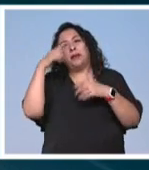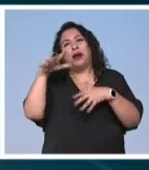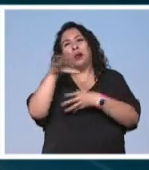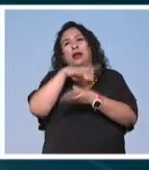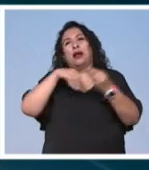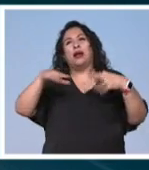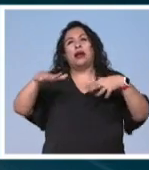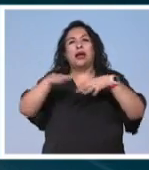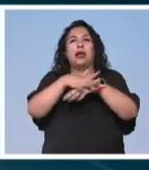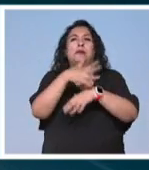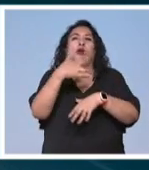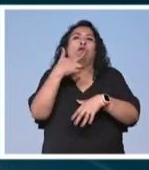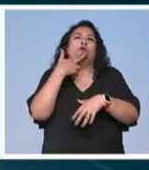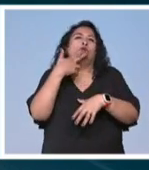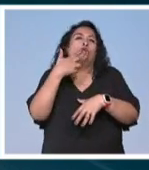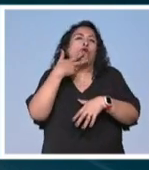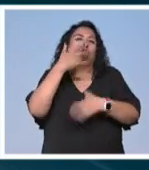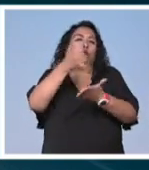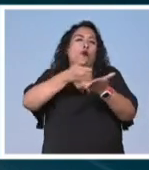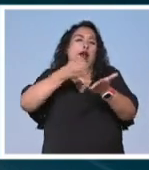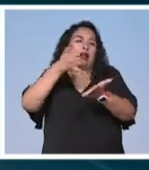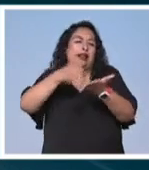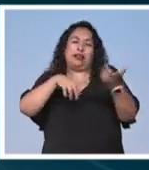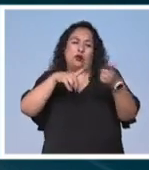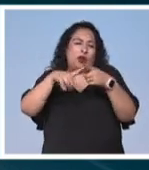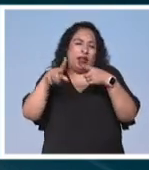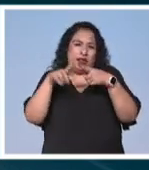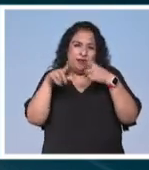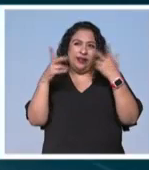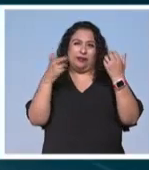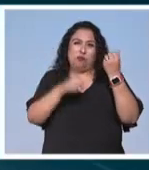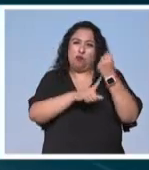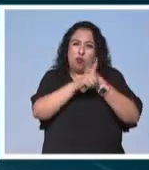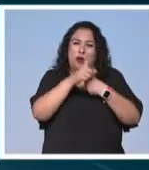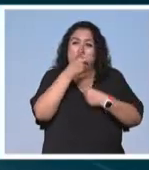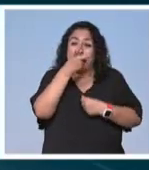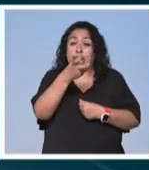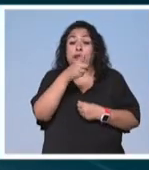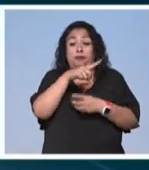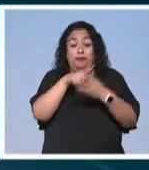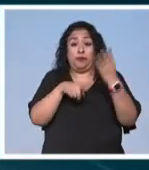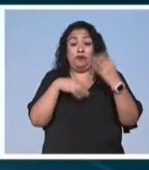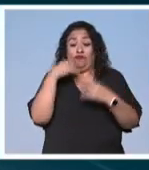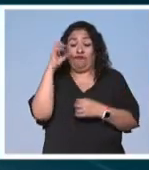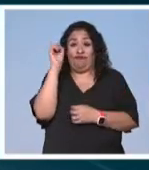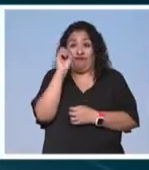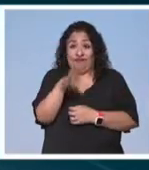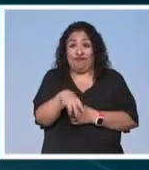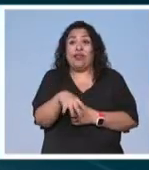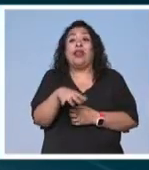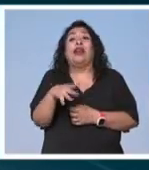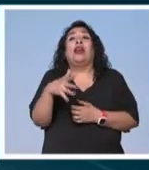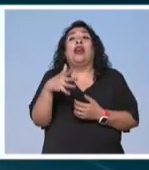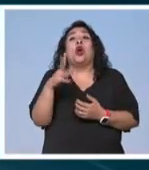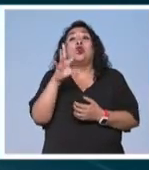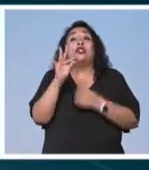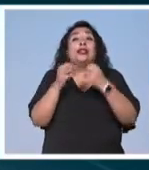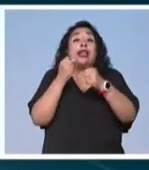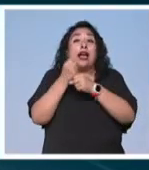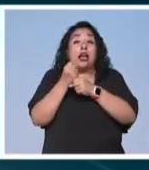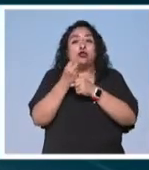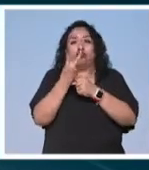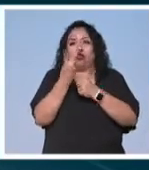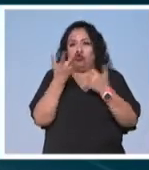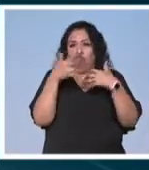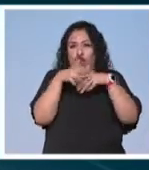reemplazo para uso agrícola y otros todos estos desechos o residuos se vertieron durante 80 años de